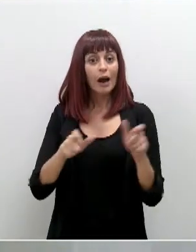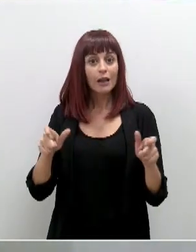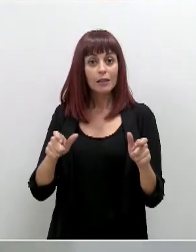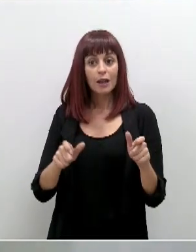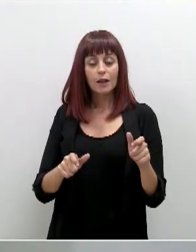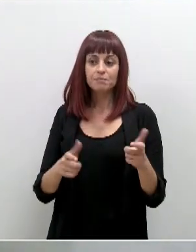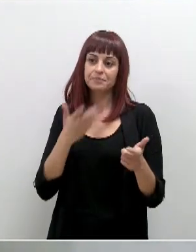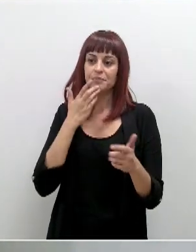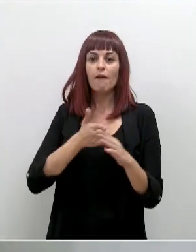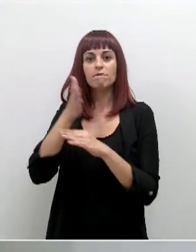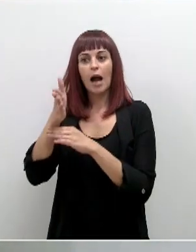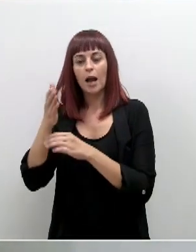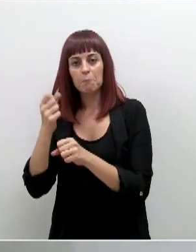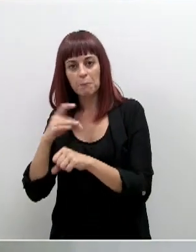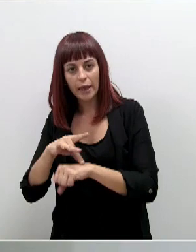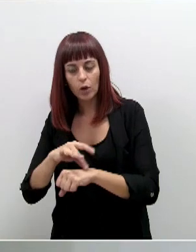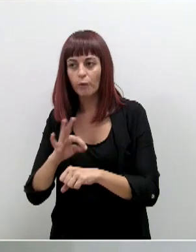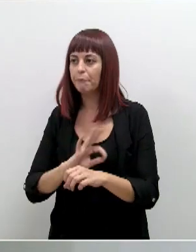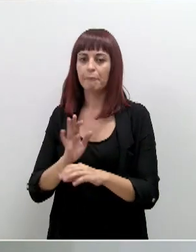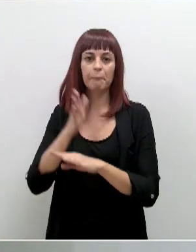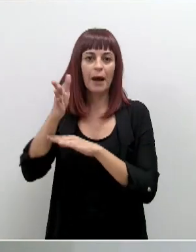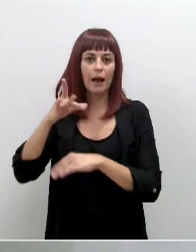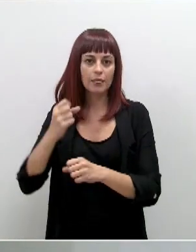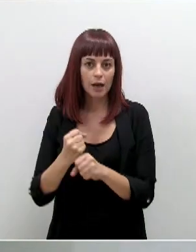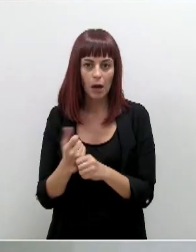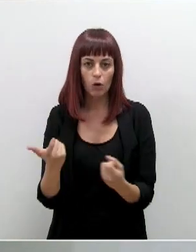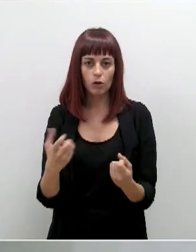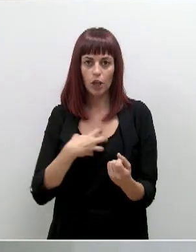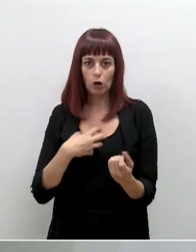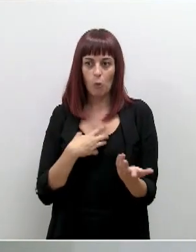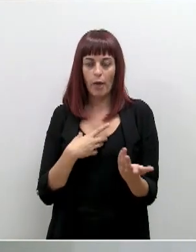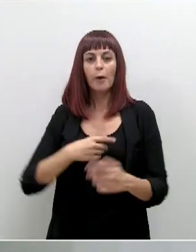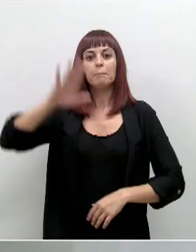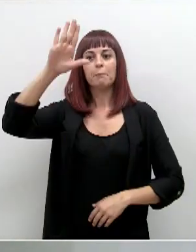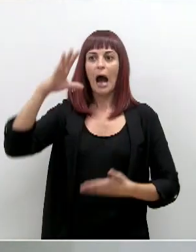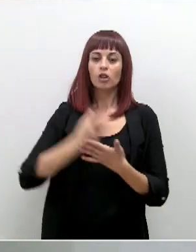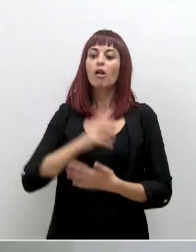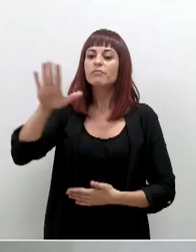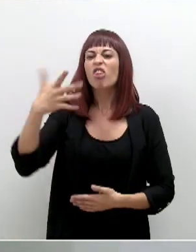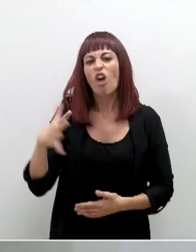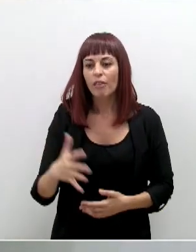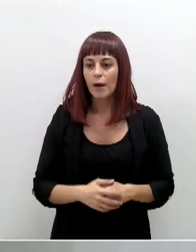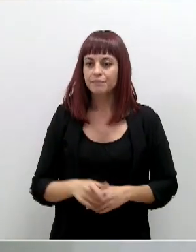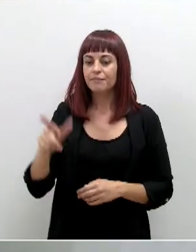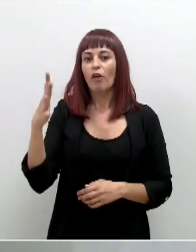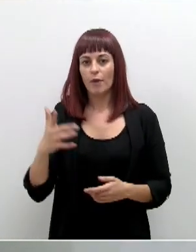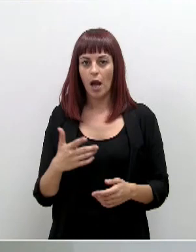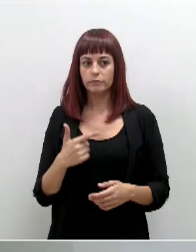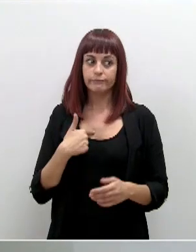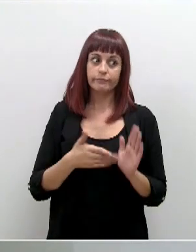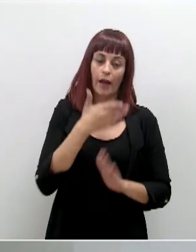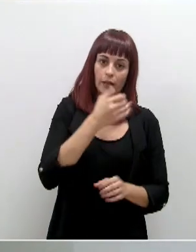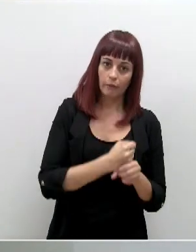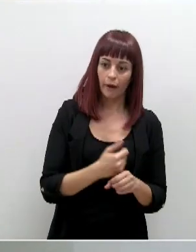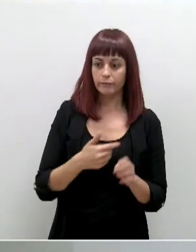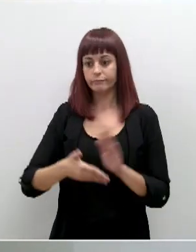desplazar al médico, va a haber mucha gente que se desplace al trabajo y no podemos estar parando a todo el mundo para ver si va a trabajar o va al médico. Yo creo que es un